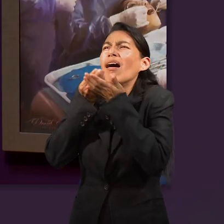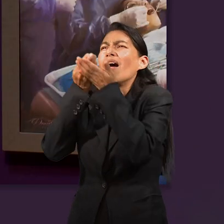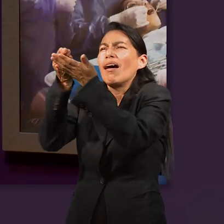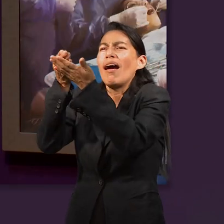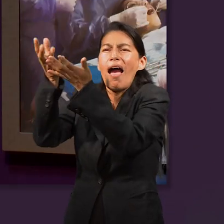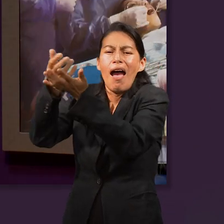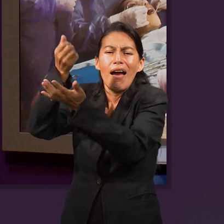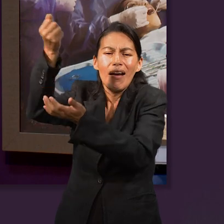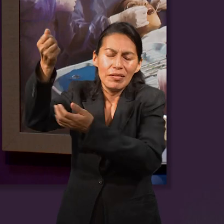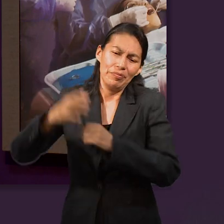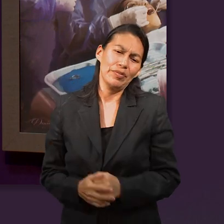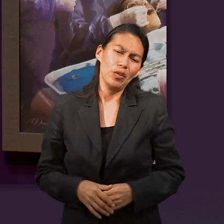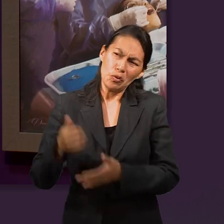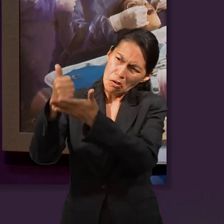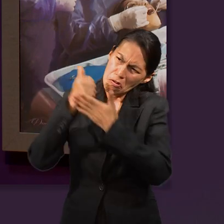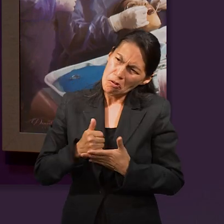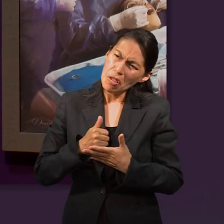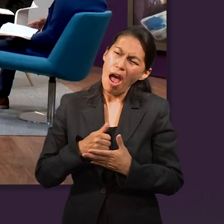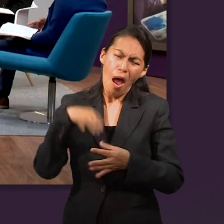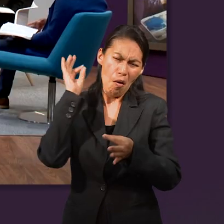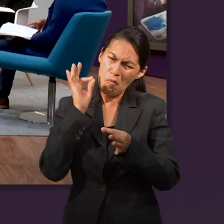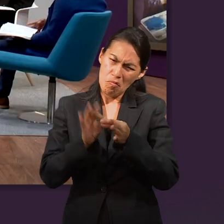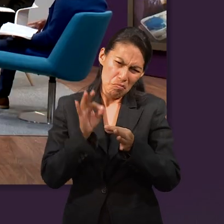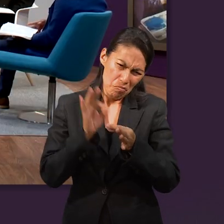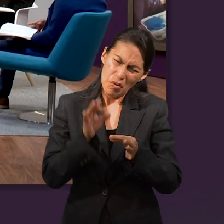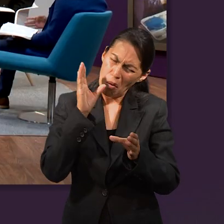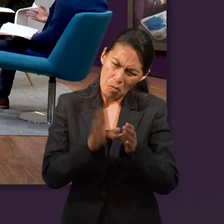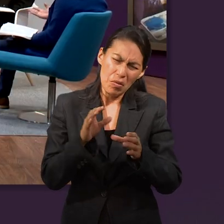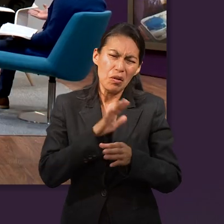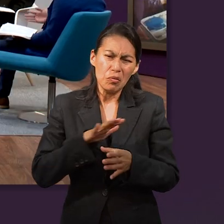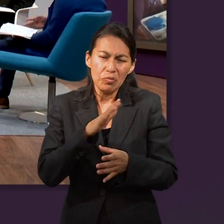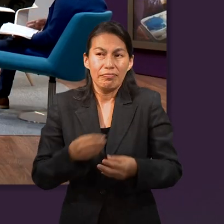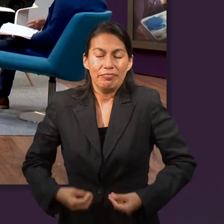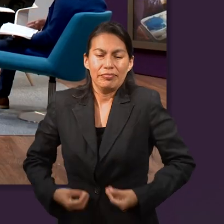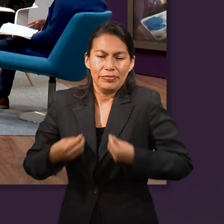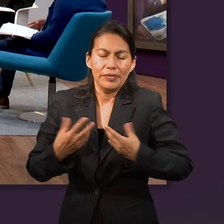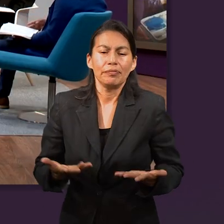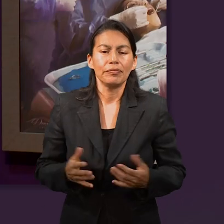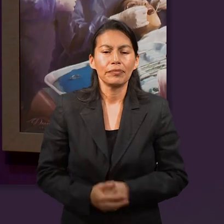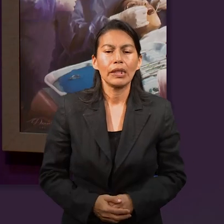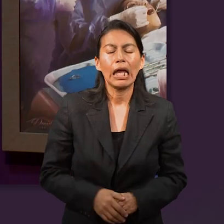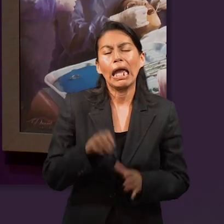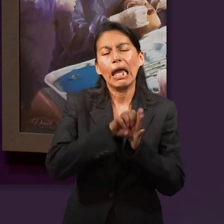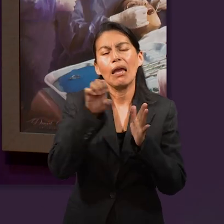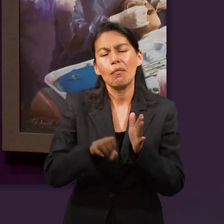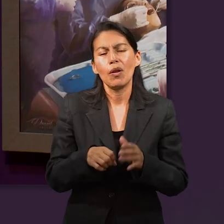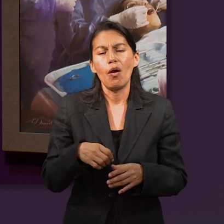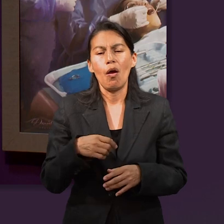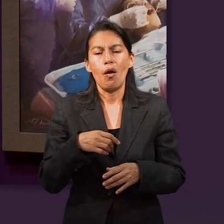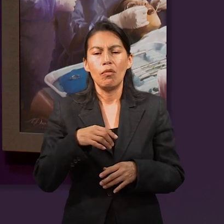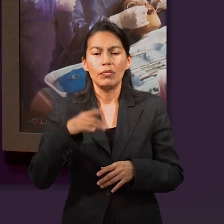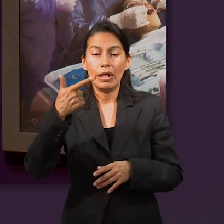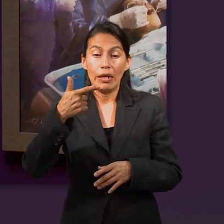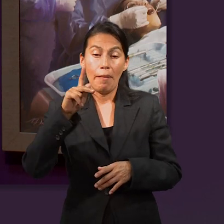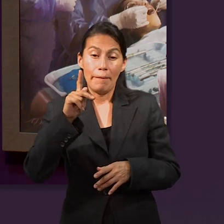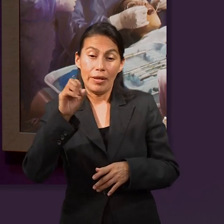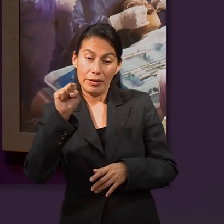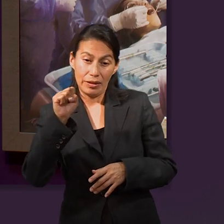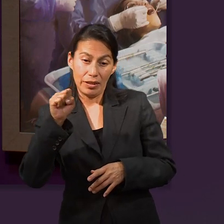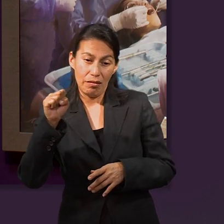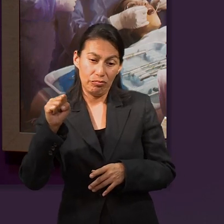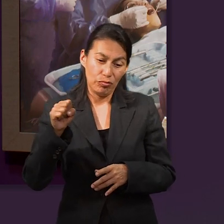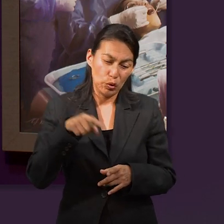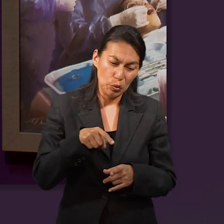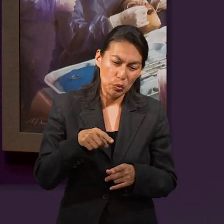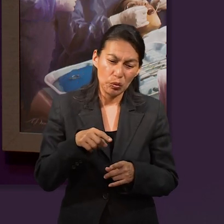lleguemos a la meta final. Que es lo que se ha contado muchas veces esa analogía, del GPS, por ejemplo. Cuando te vuelve a enrutar, que